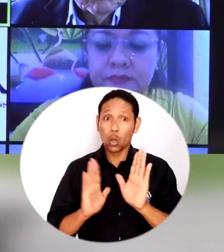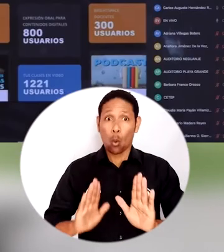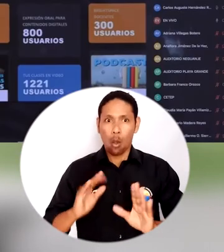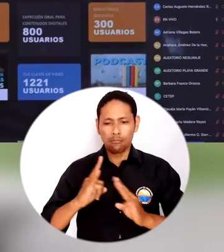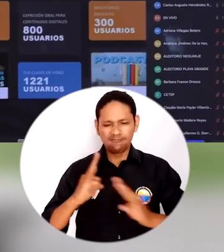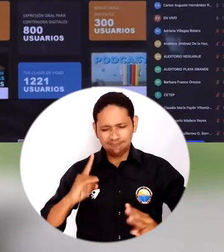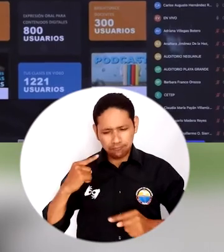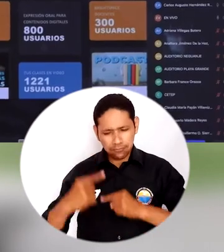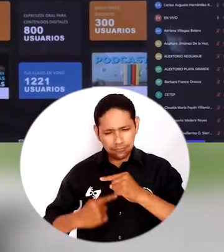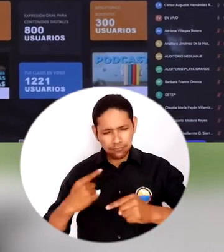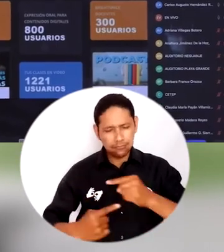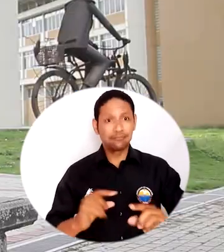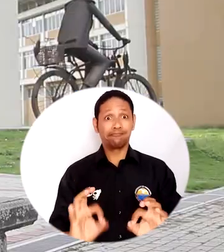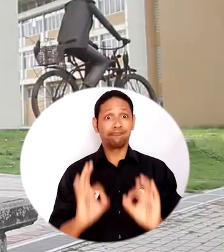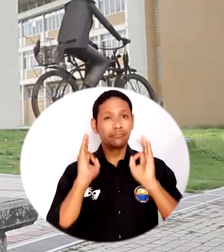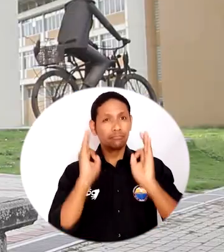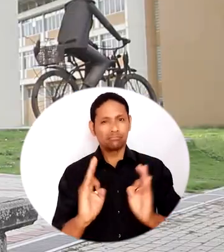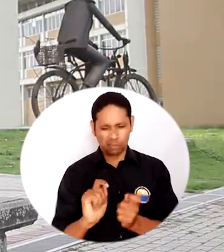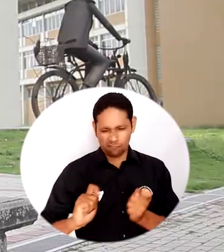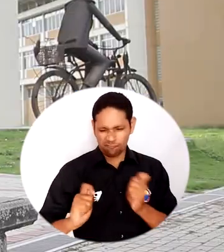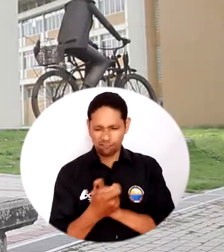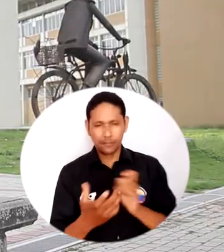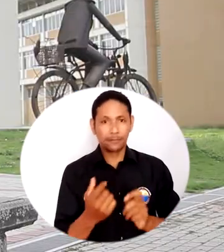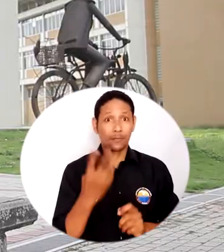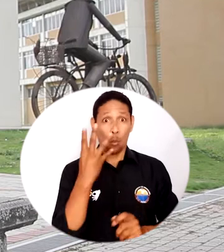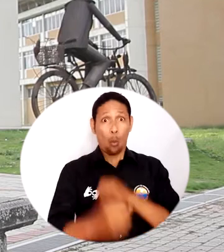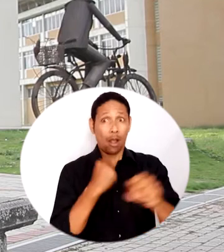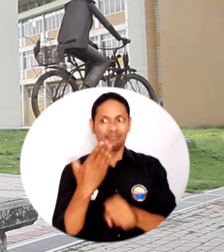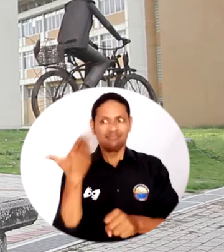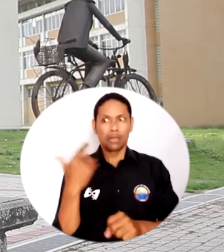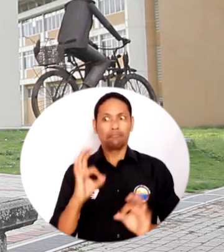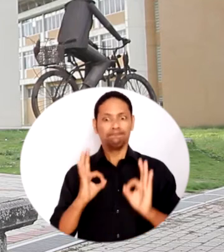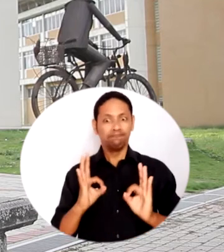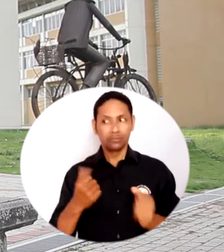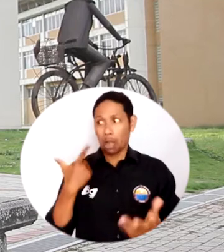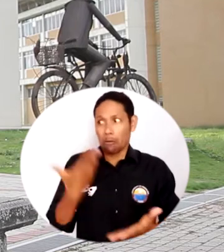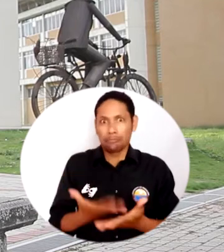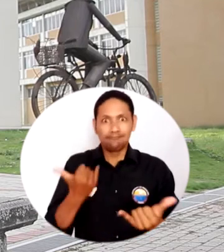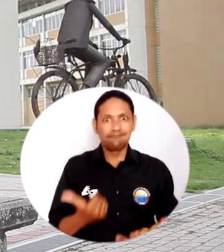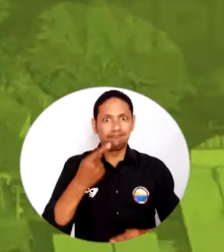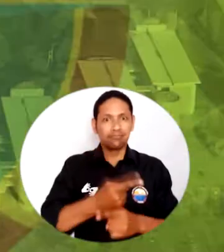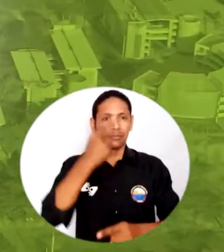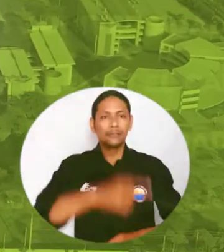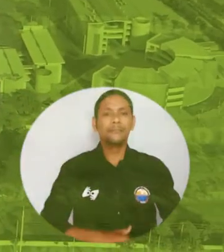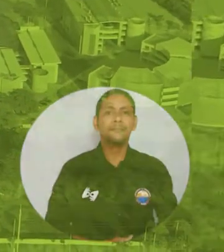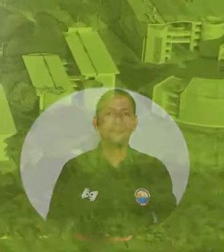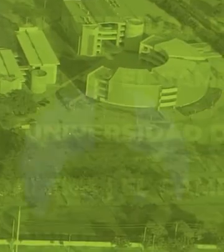transformación y proyección institucional, desde hace cuatro años cuando fue otorgada la primera acreditación.